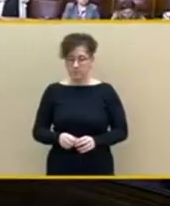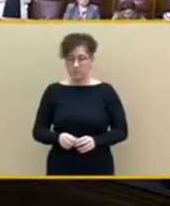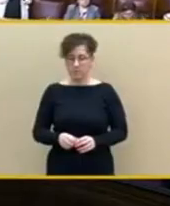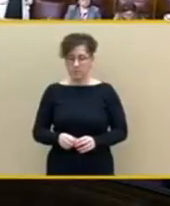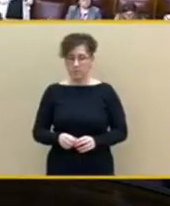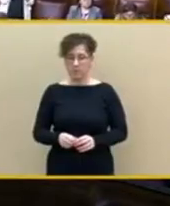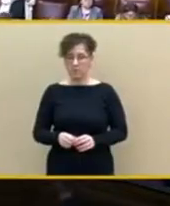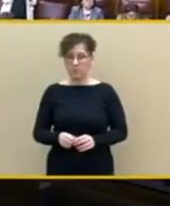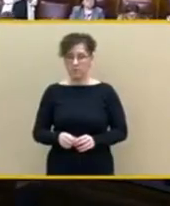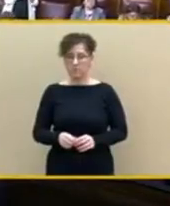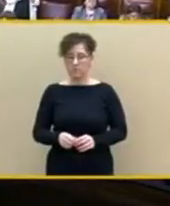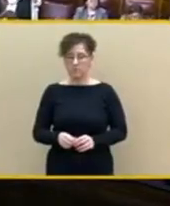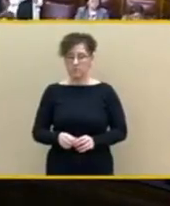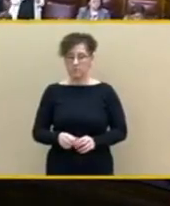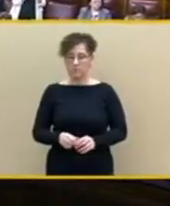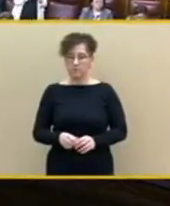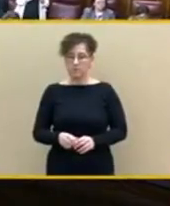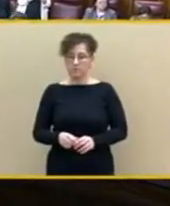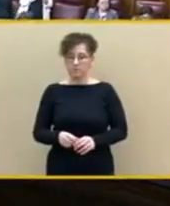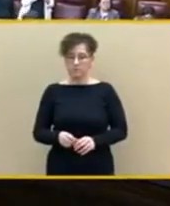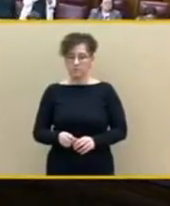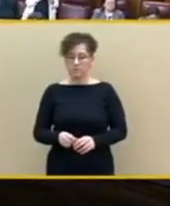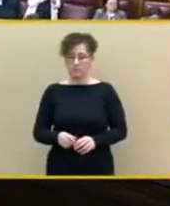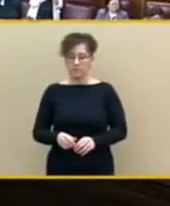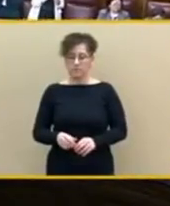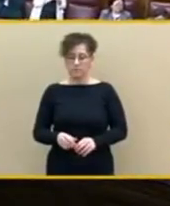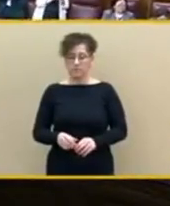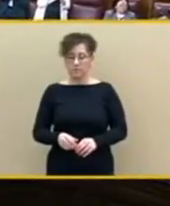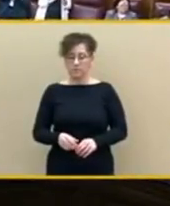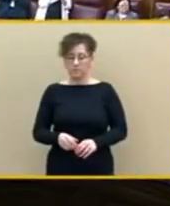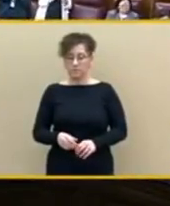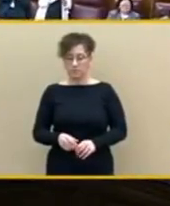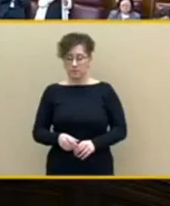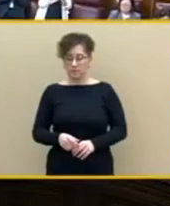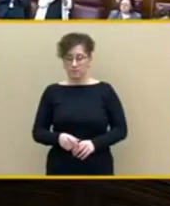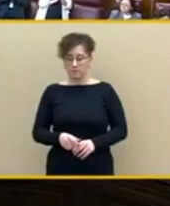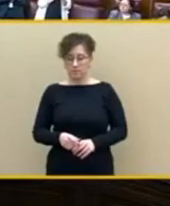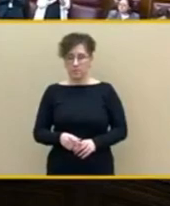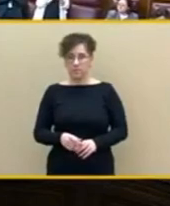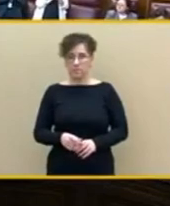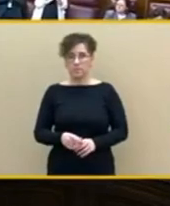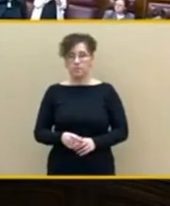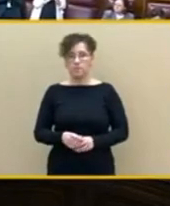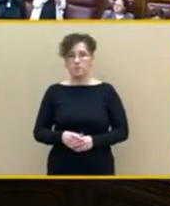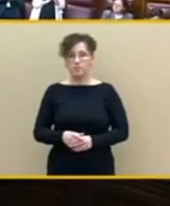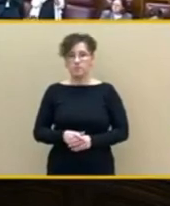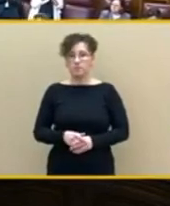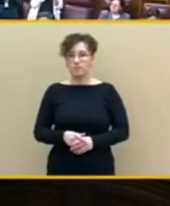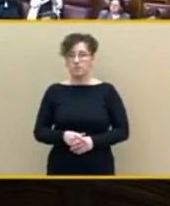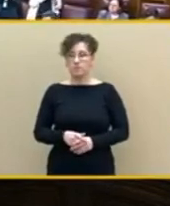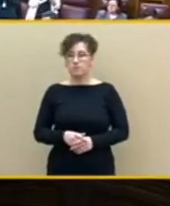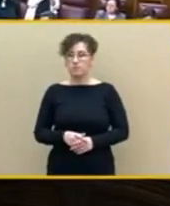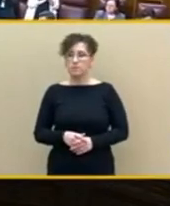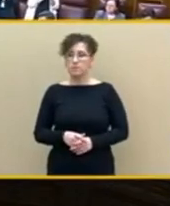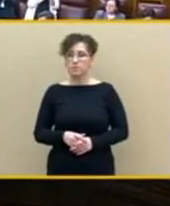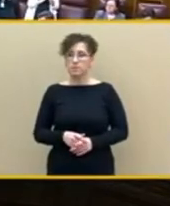al final ¿qué gana Vox? pues efectivamente poner el foco en lo que le interesa que es en la no política cercana a la ciudadanía porque no